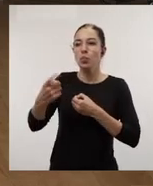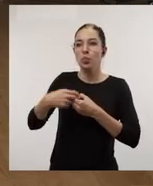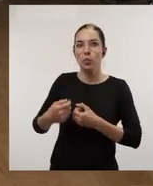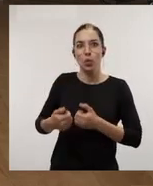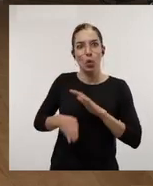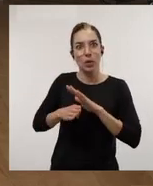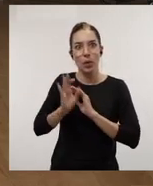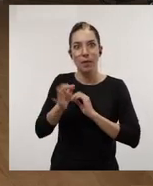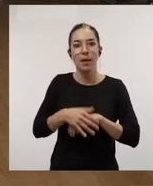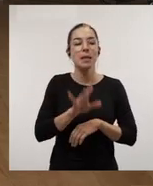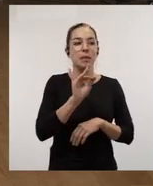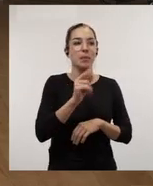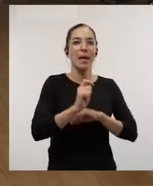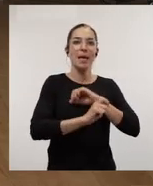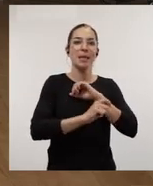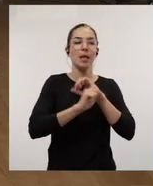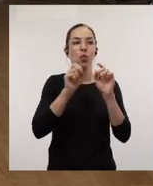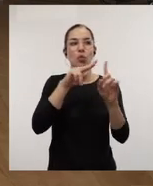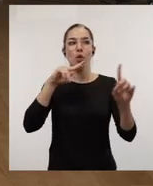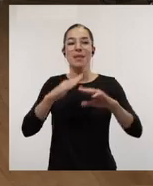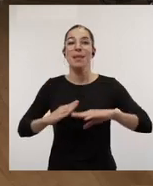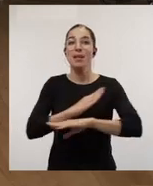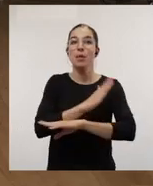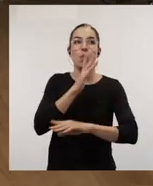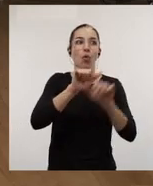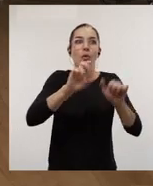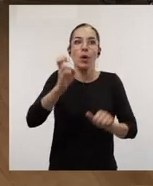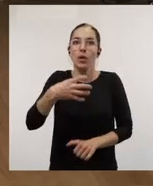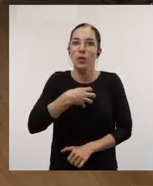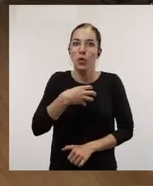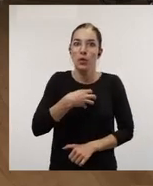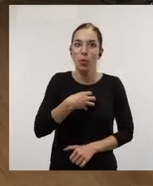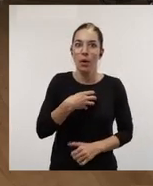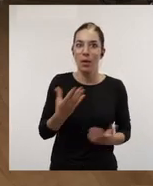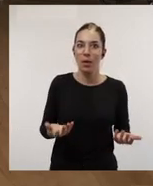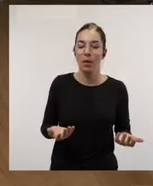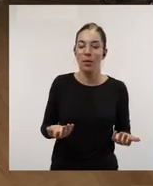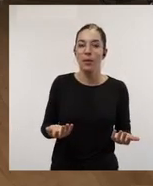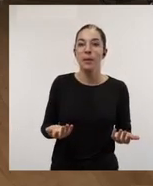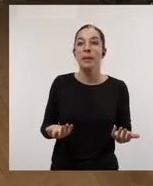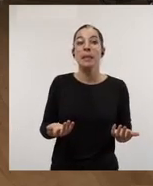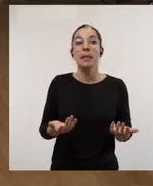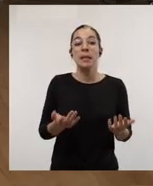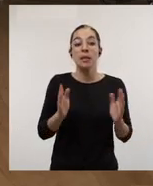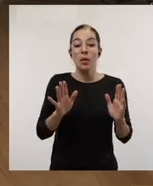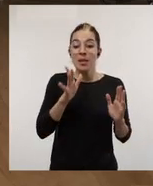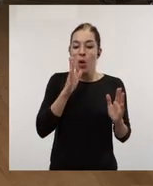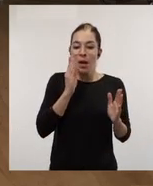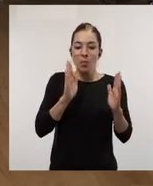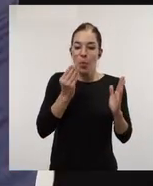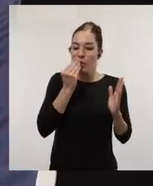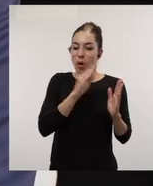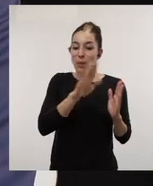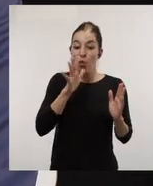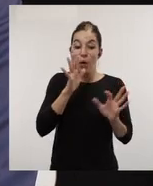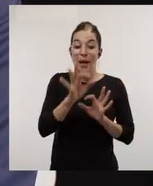planteamos desde una forma o desde un enfoque transversal porque no puede ser de otro modo. En ese sentido quizás es el momento ahora que